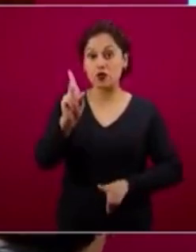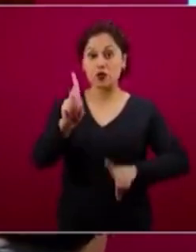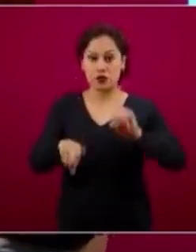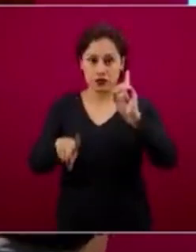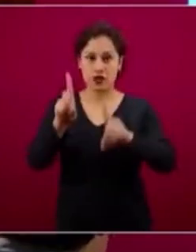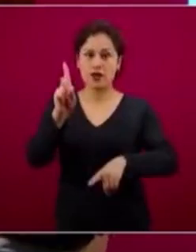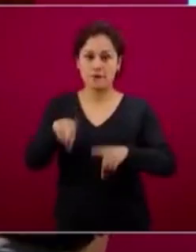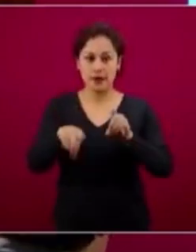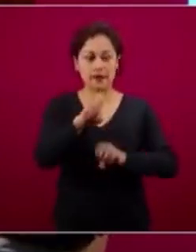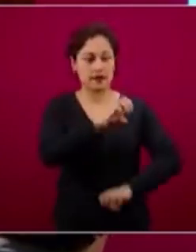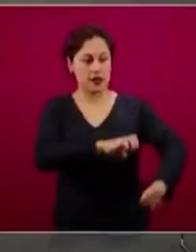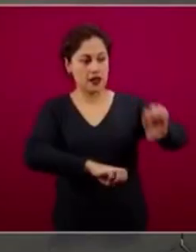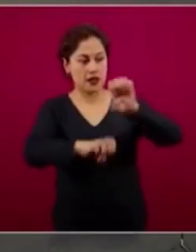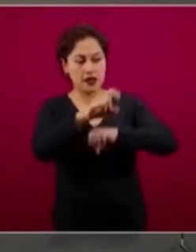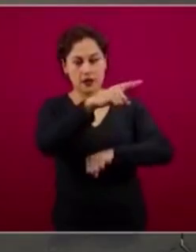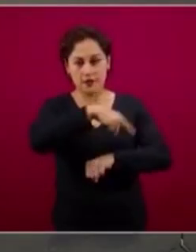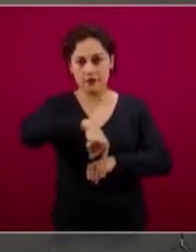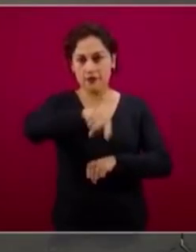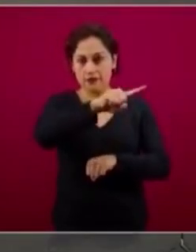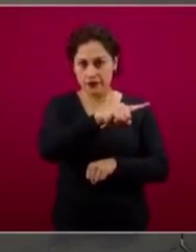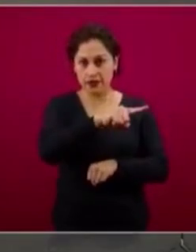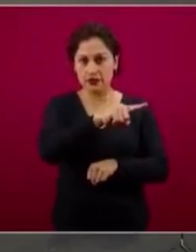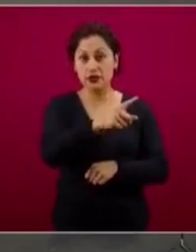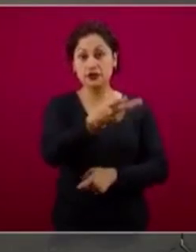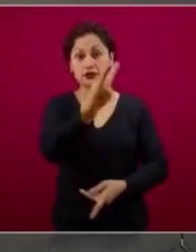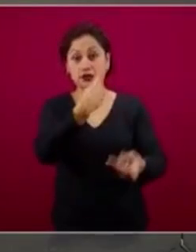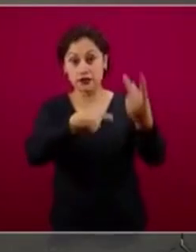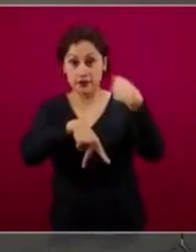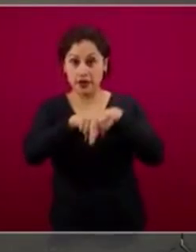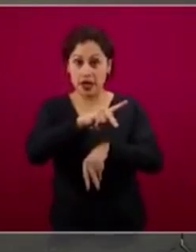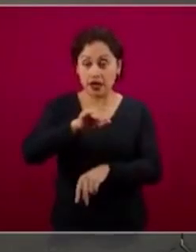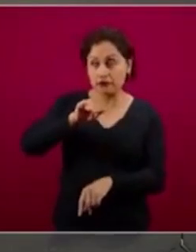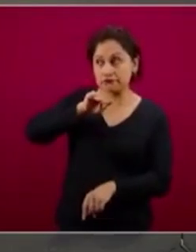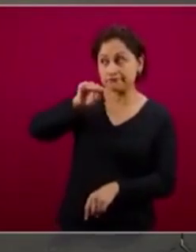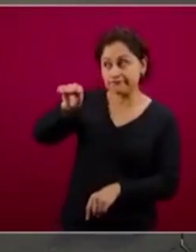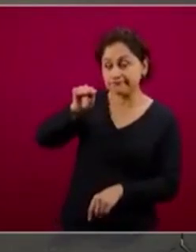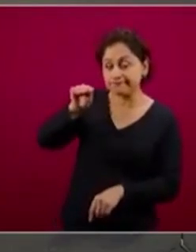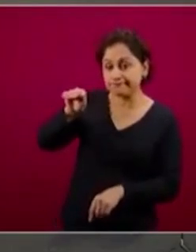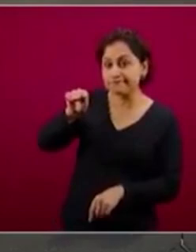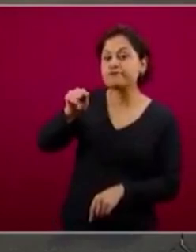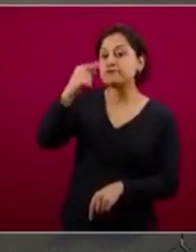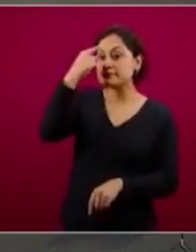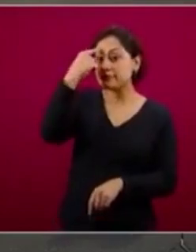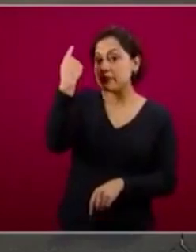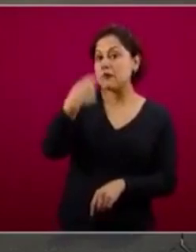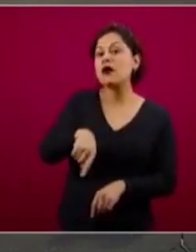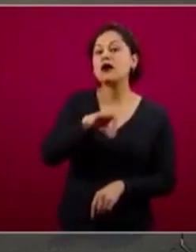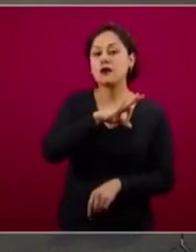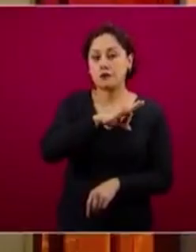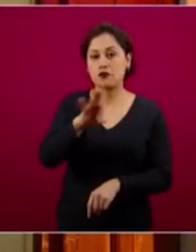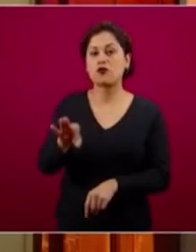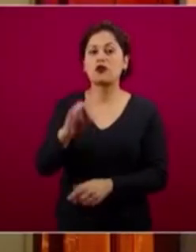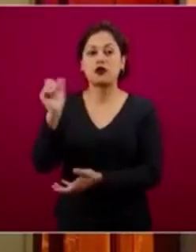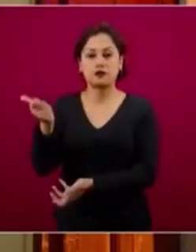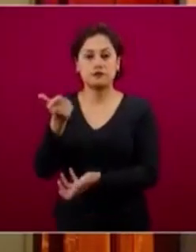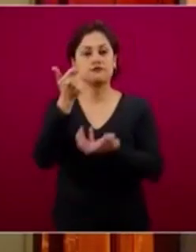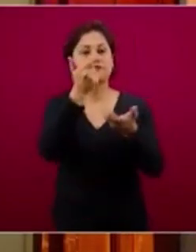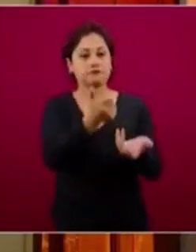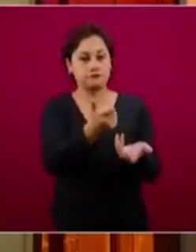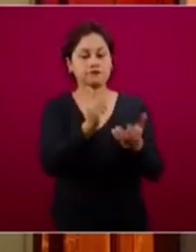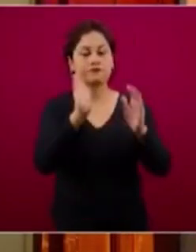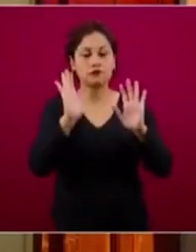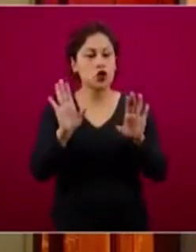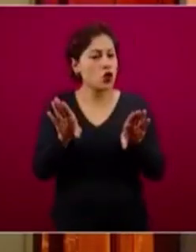solidarios, las empresarias solidarias acudan y estén buscando este crédito, e insisto, son empresas de entre uno